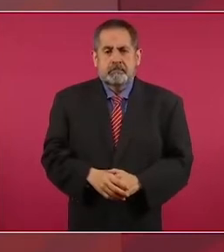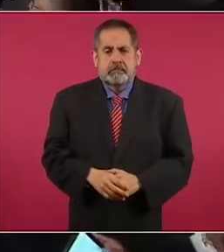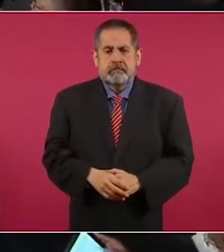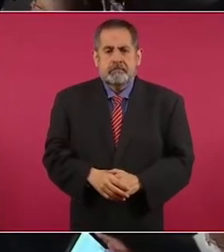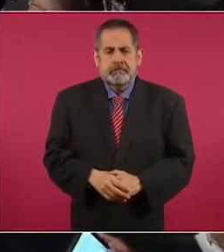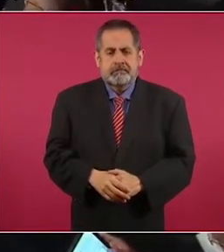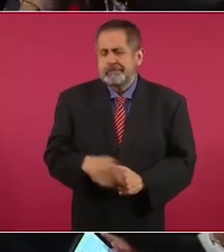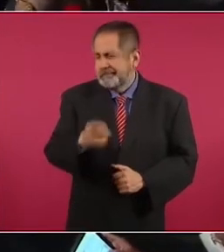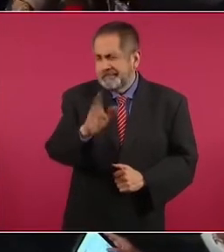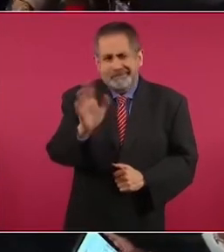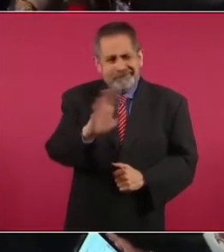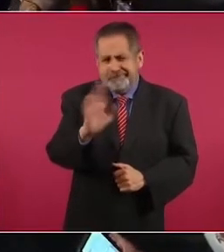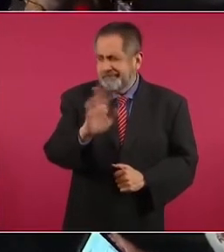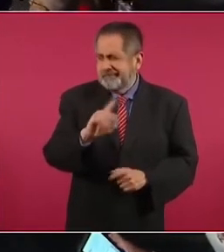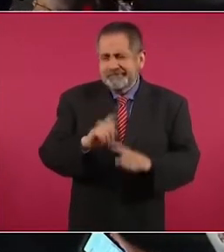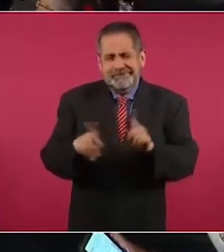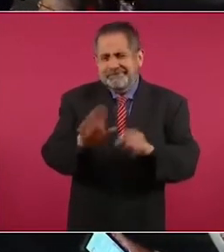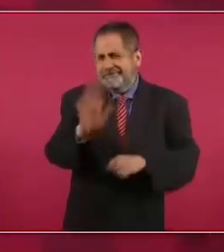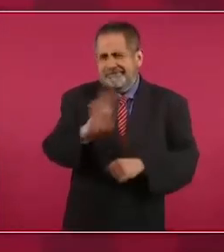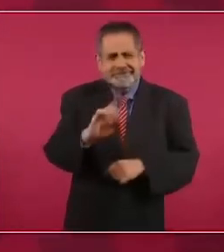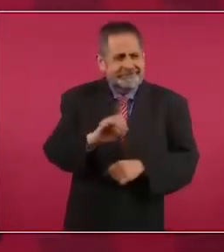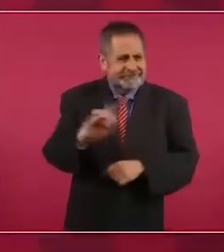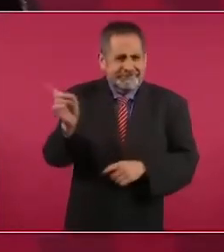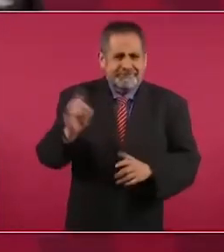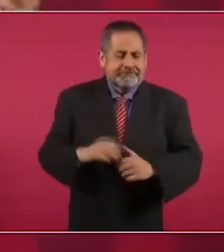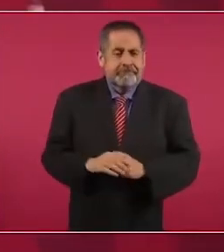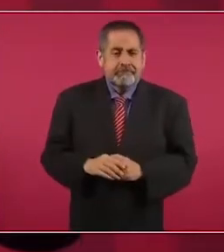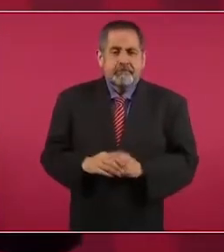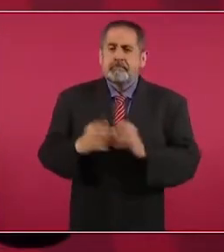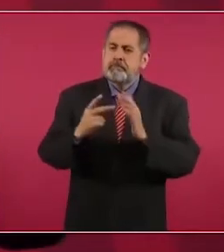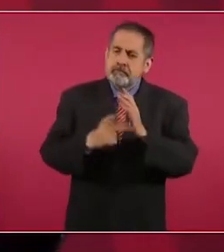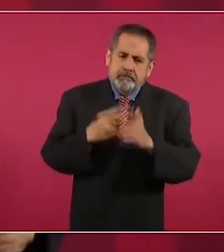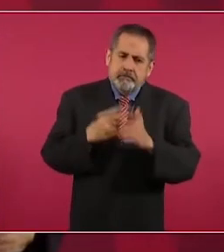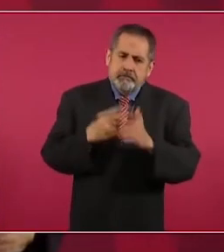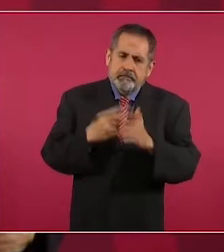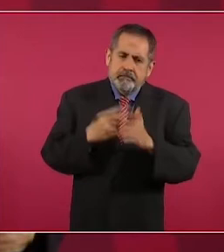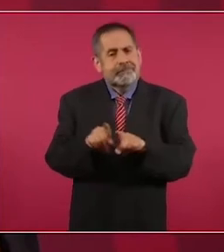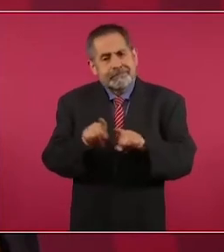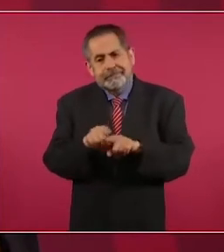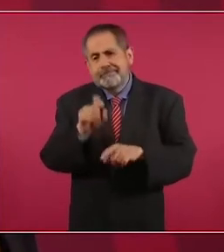No, no, para nada. Volvemos a lo mismo.